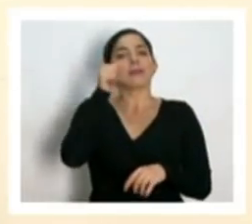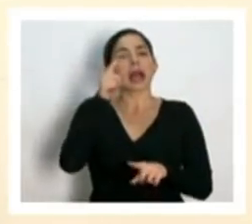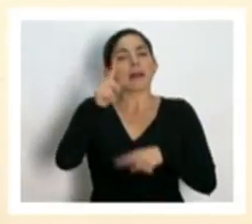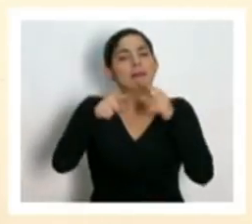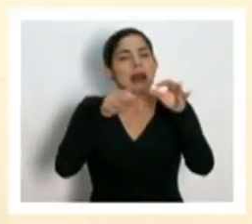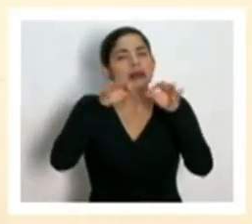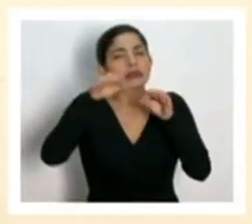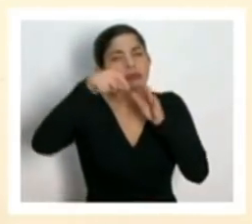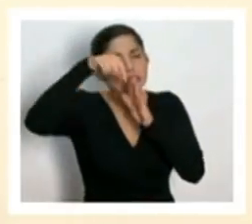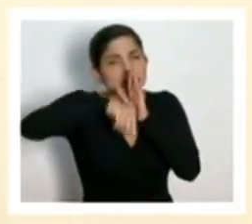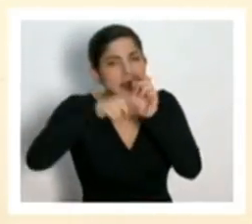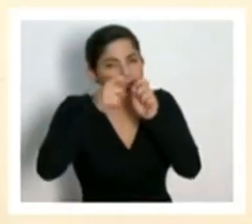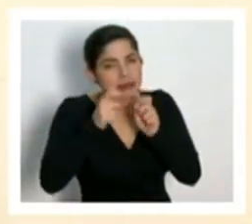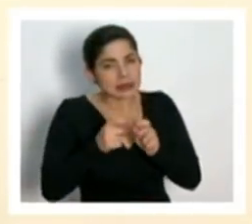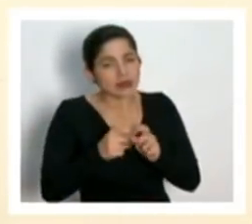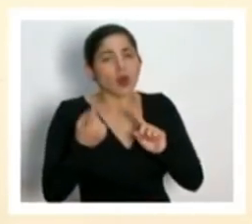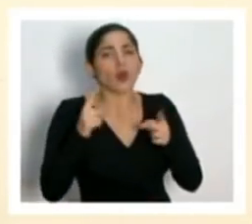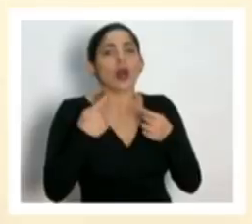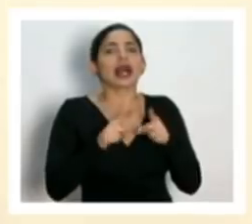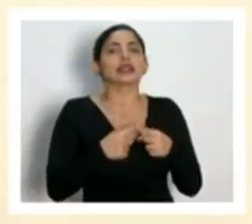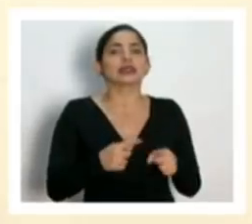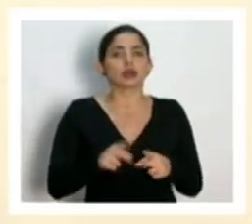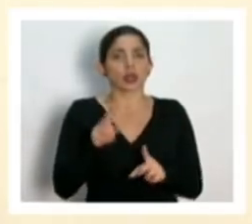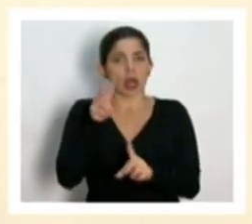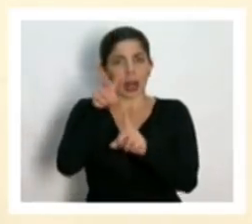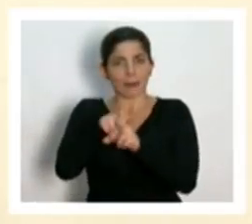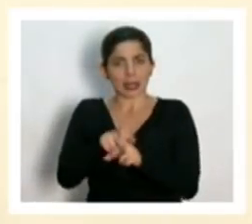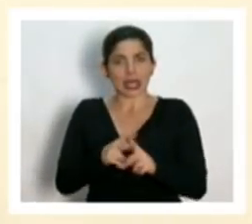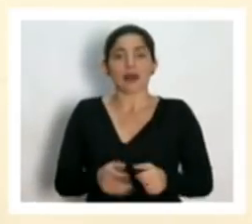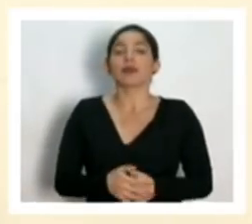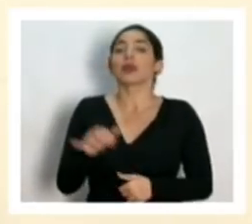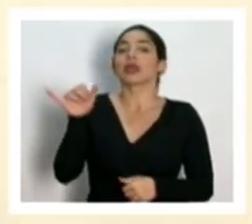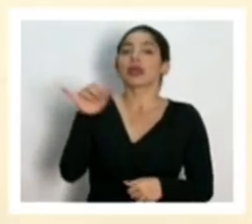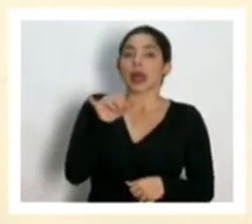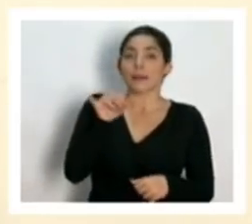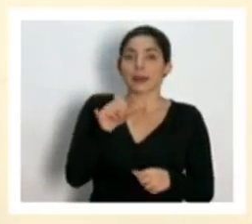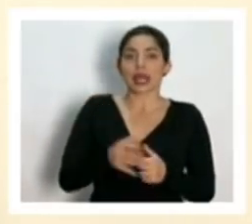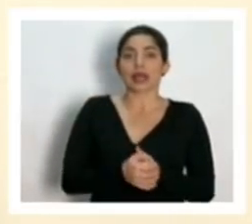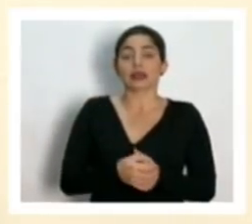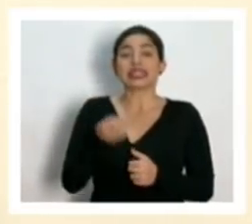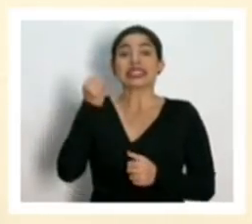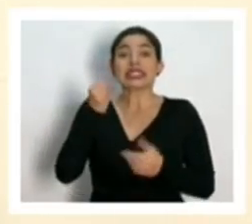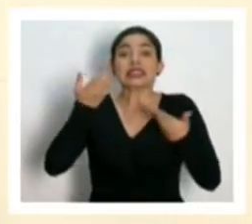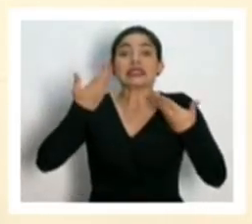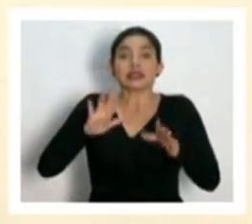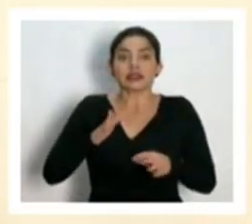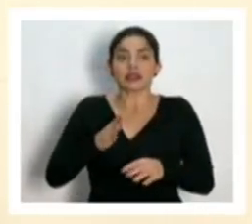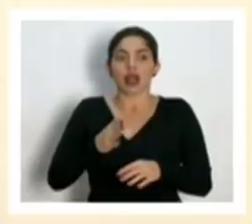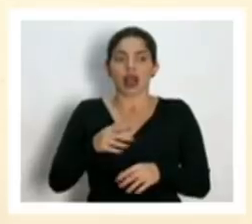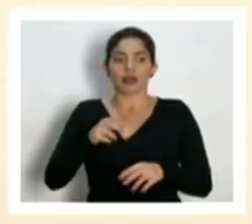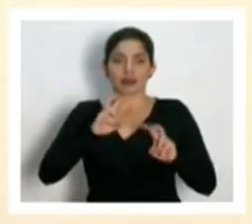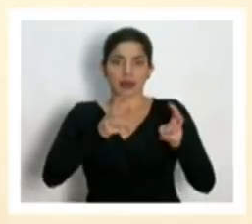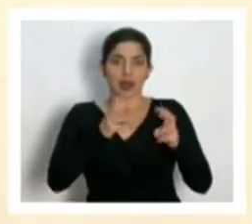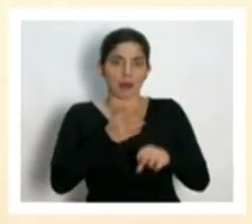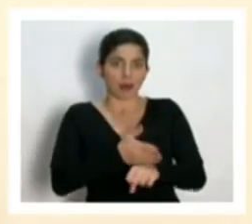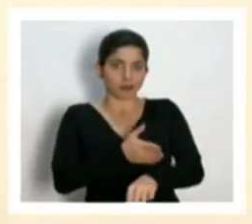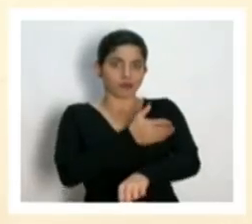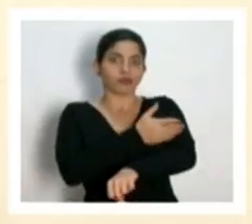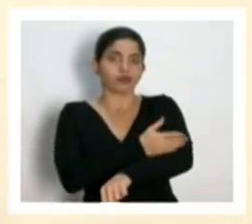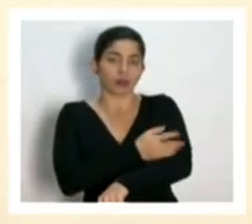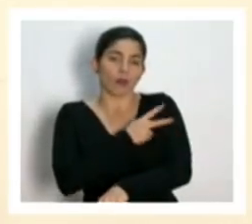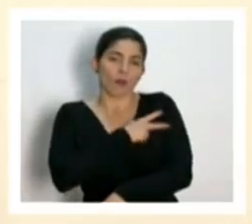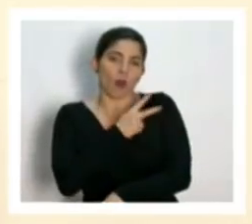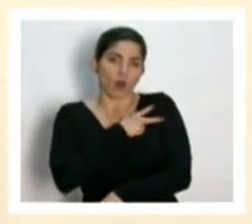especificidades y las excepciones a la medida también si bien ya había un avance en esta materia de manera